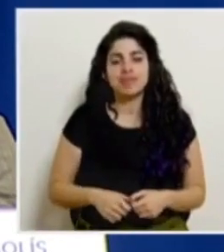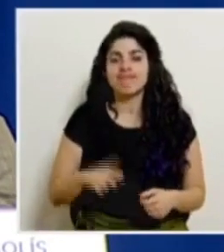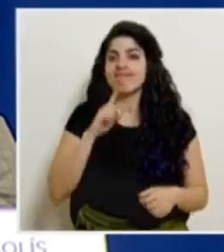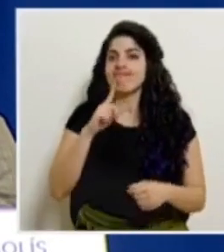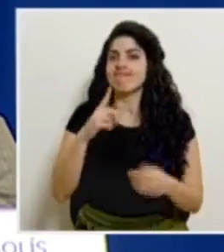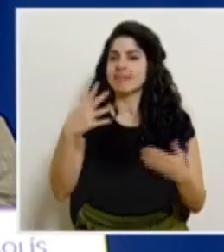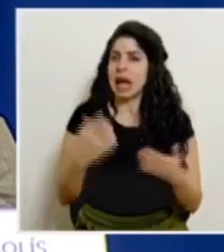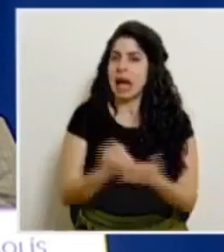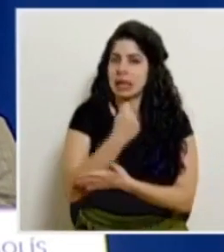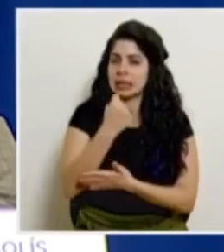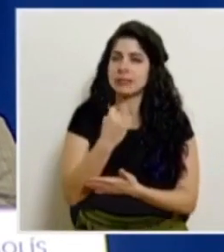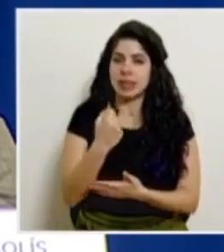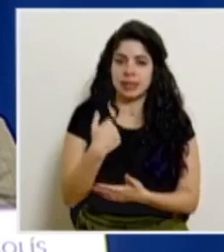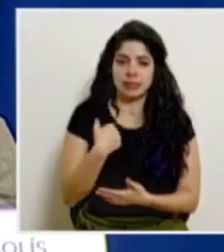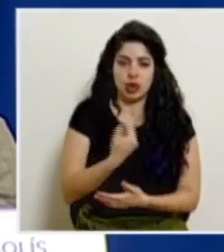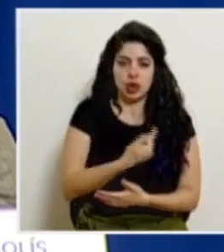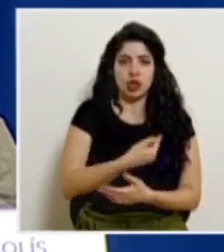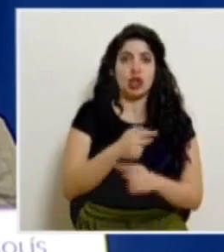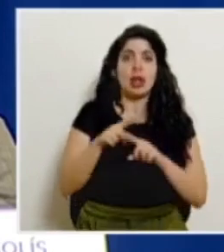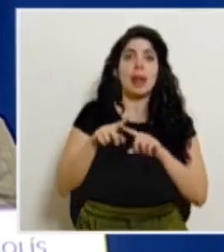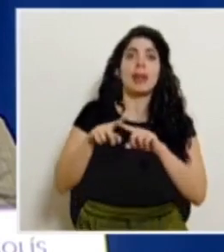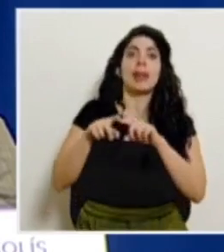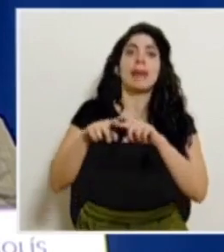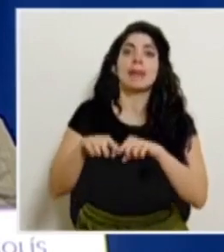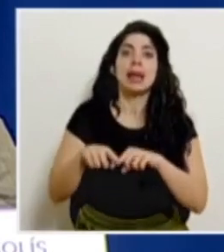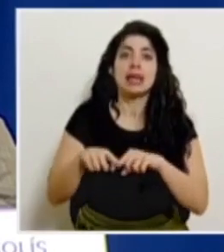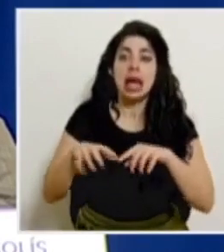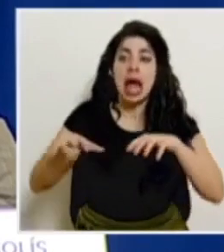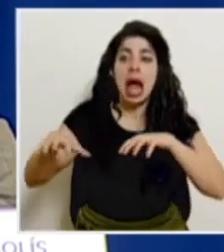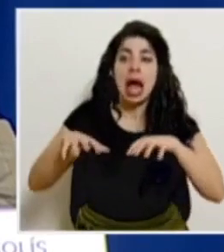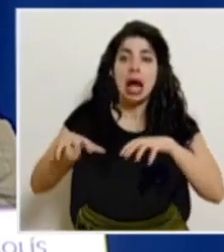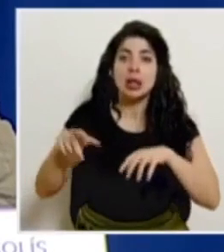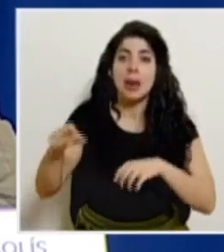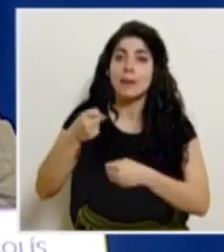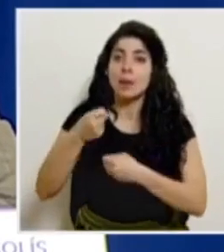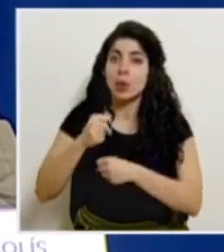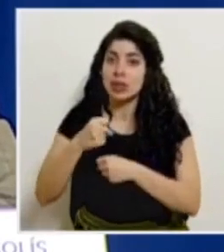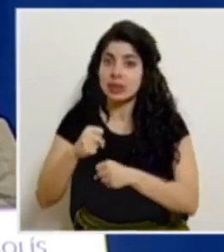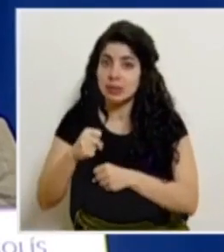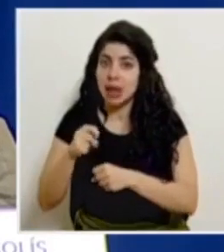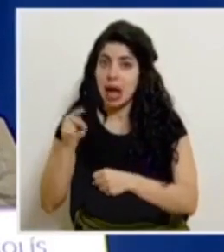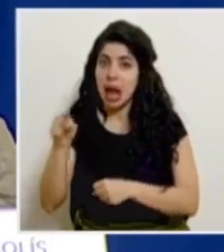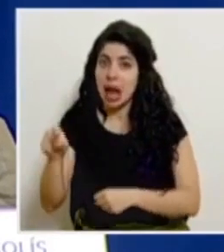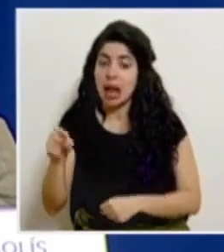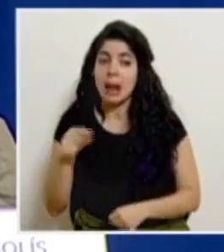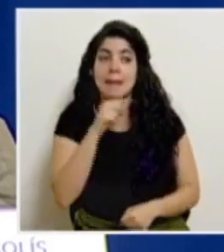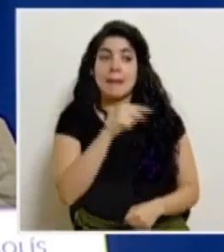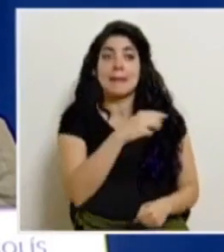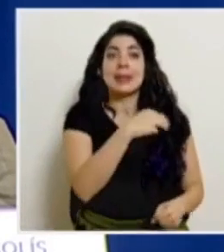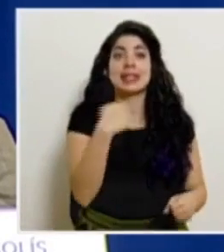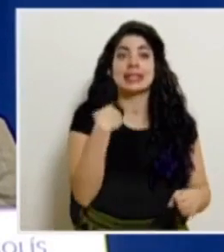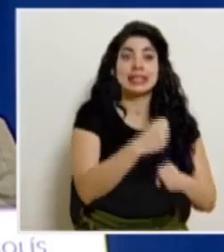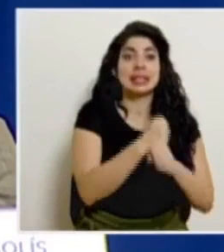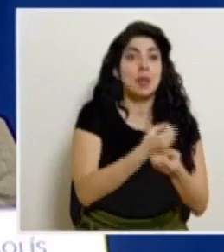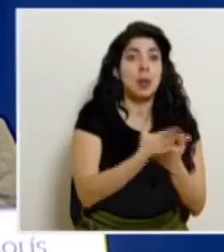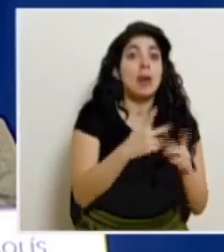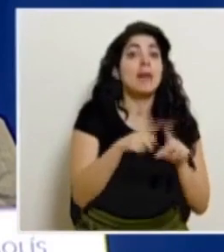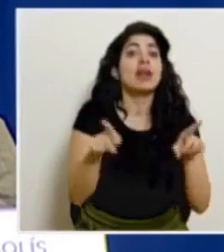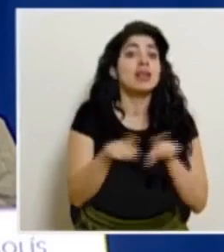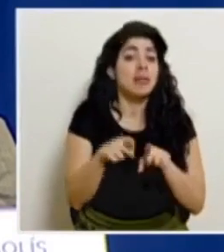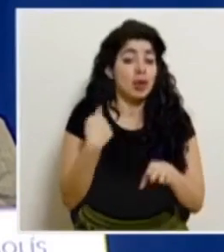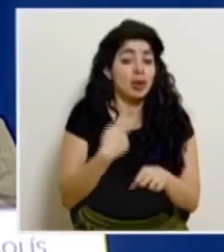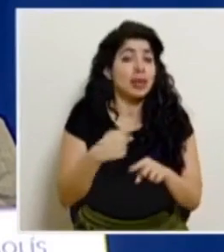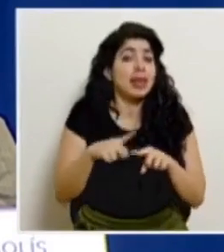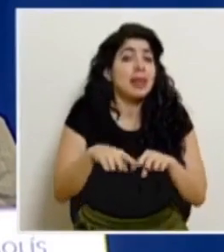lastimosamente dependemos no solamente de la acción del sector municipal no solamente de la acción del ministerio de seguridad pública sino también